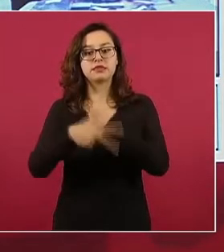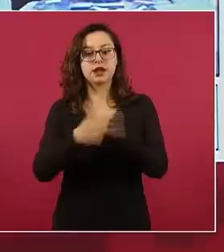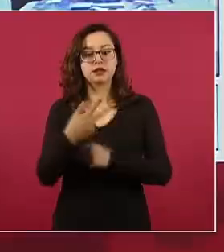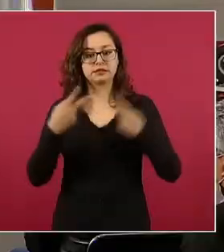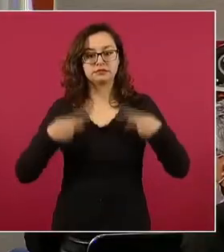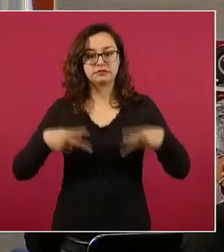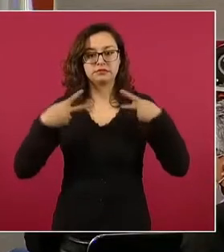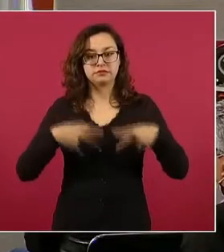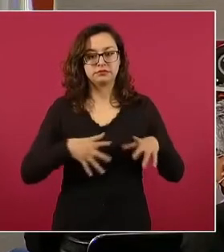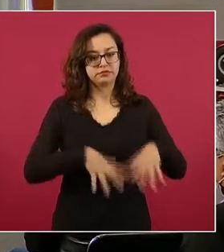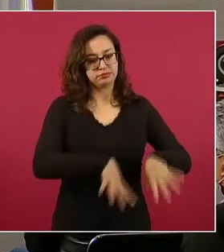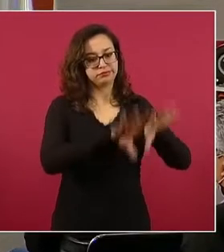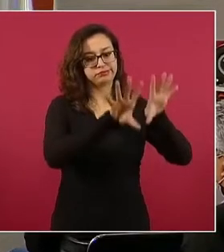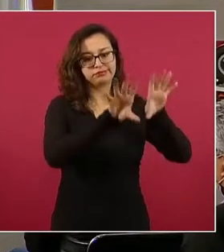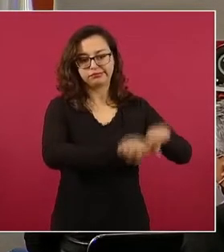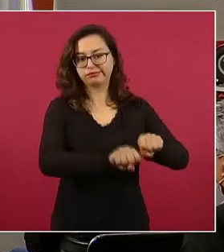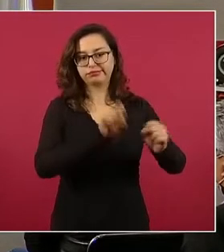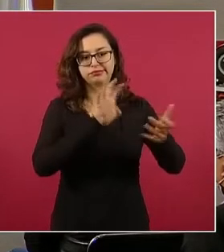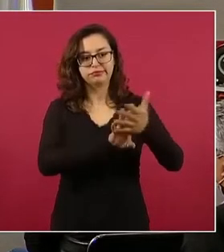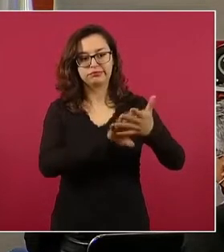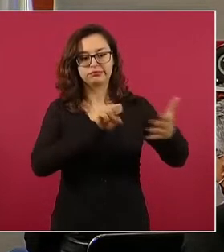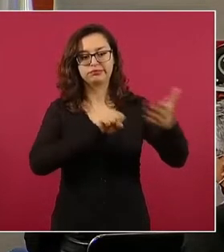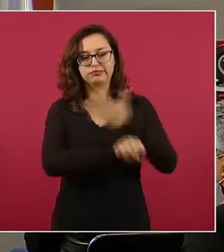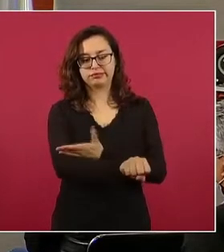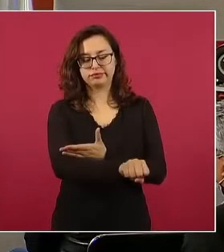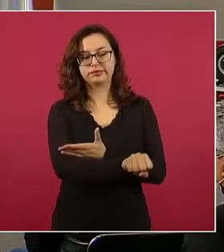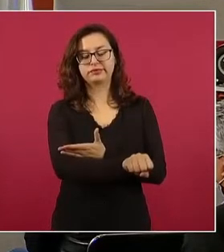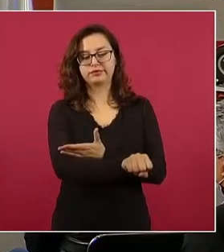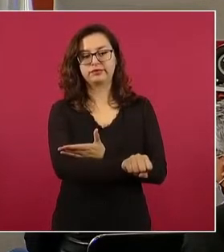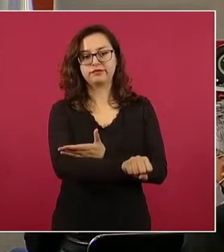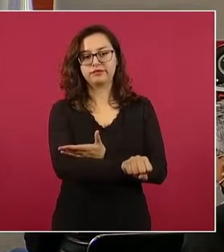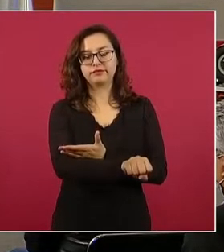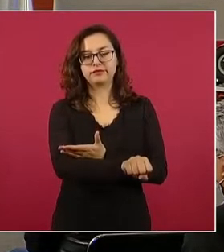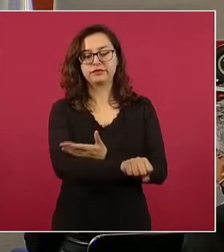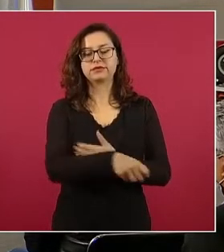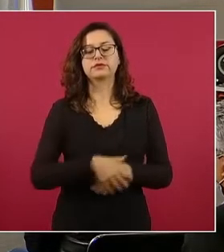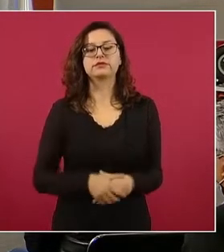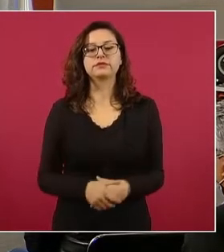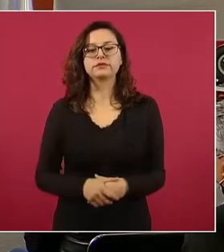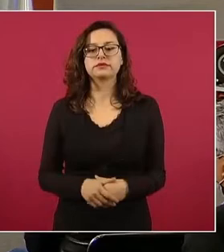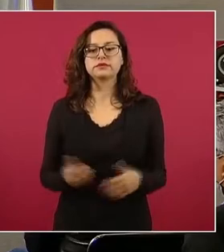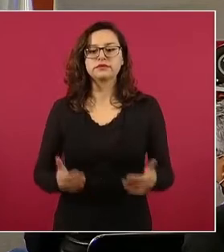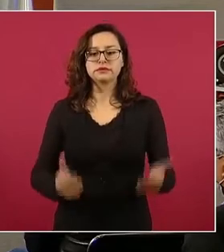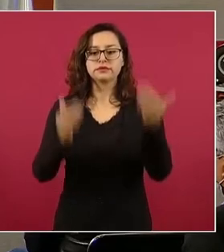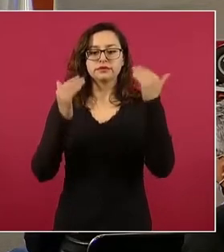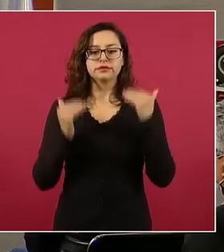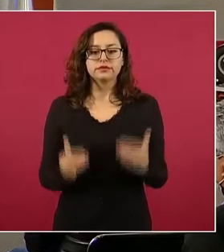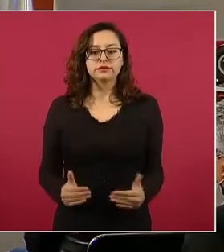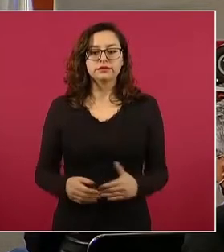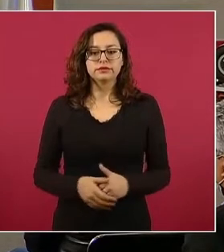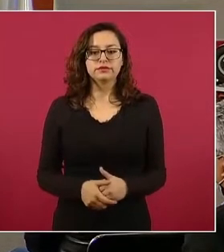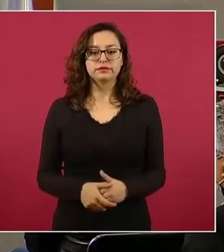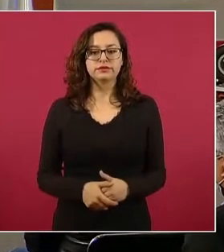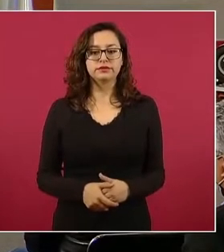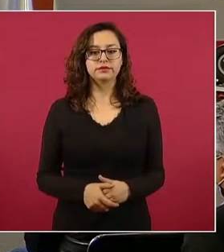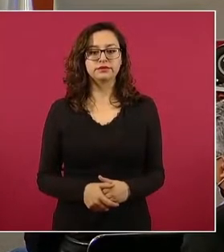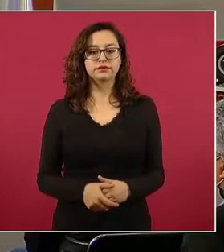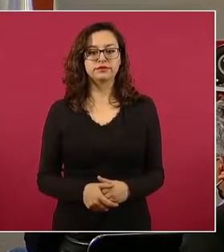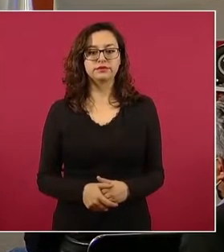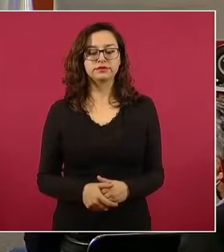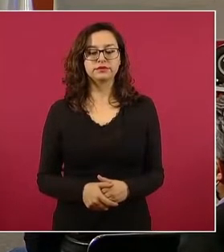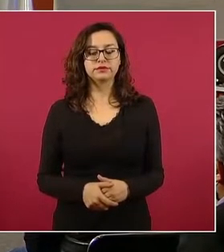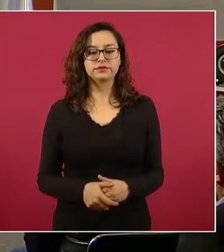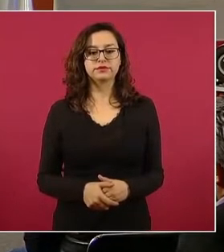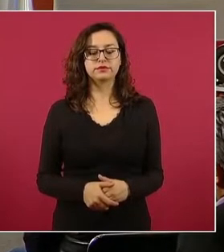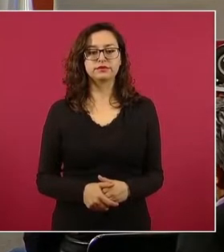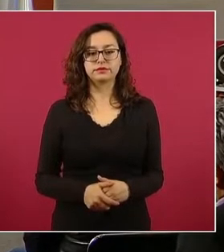que están relacionados con El Chueco. Siguiente, de estos 13,